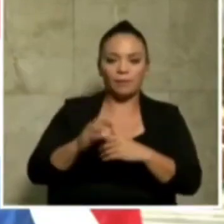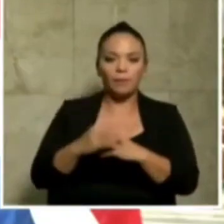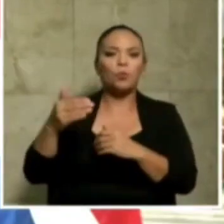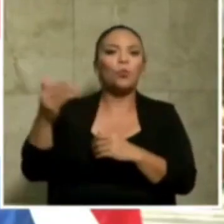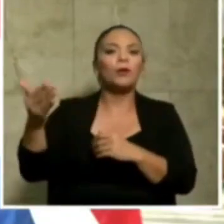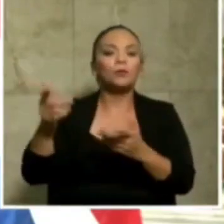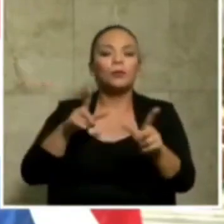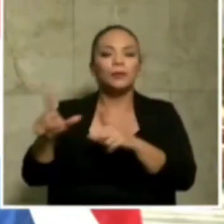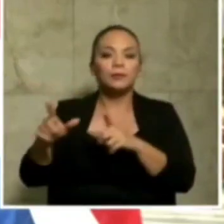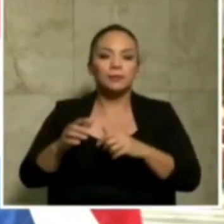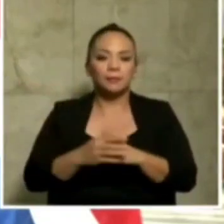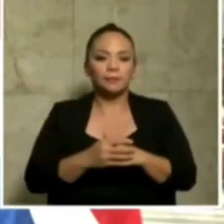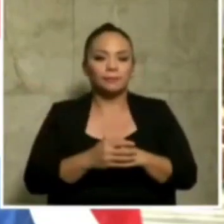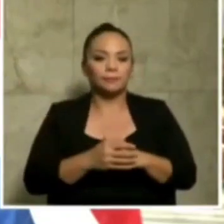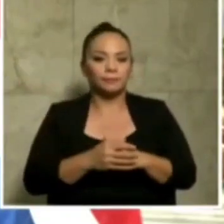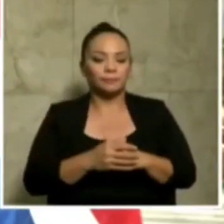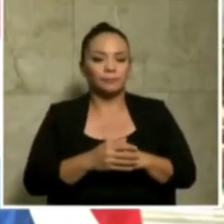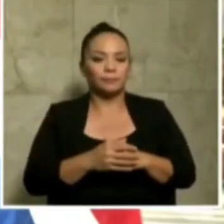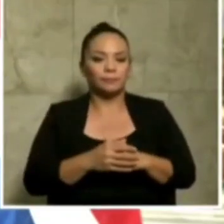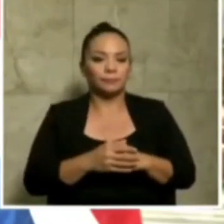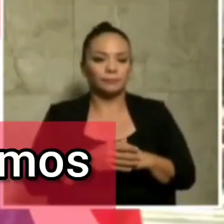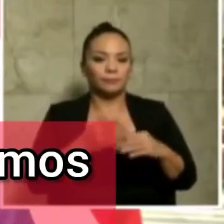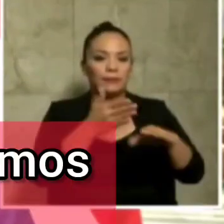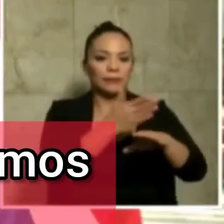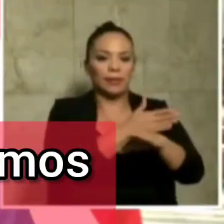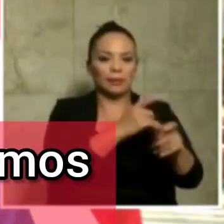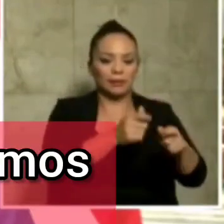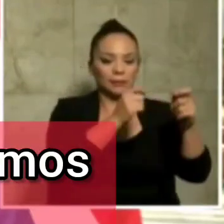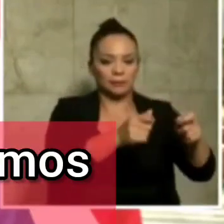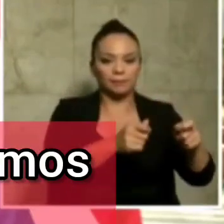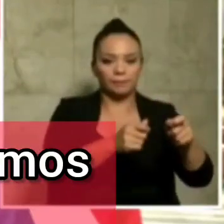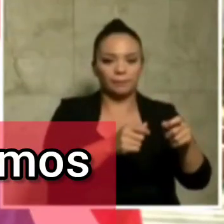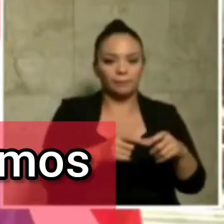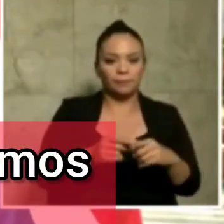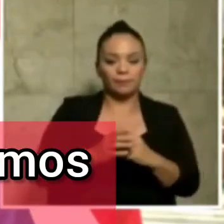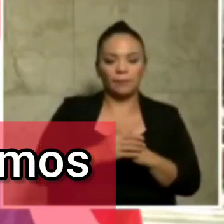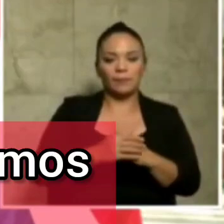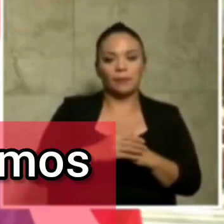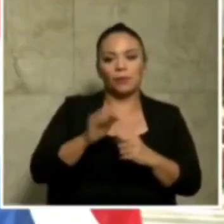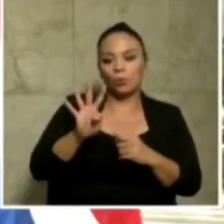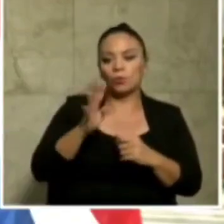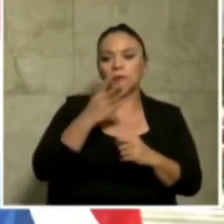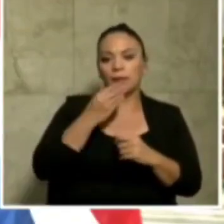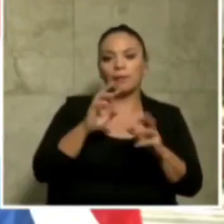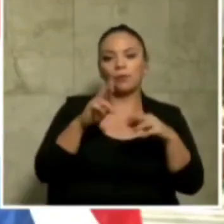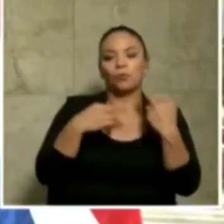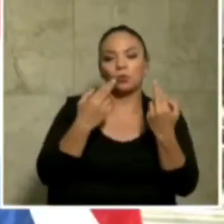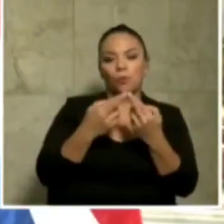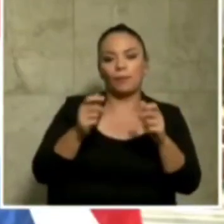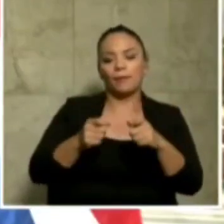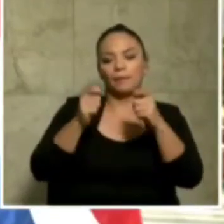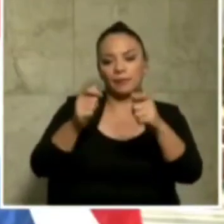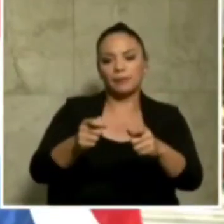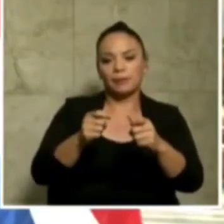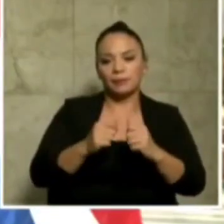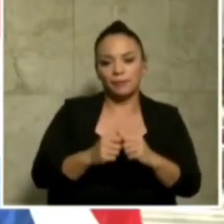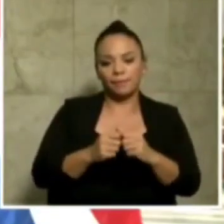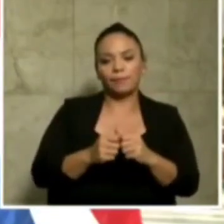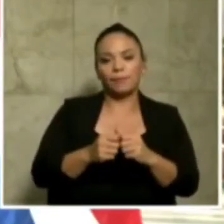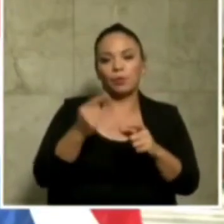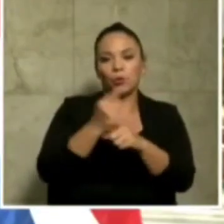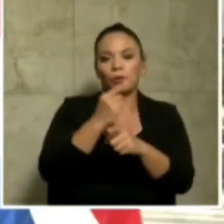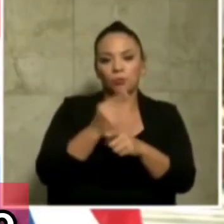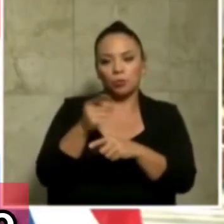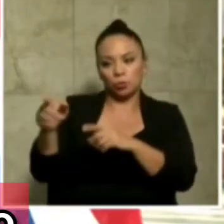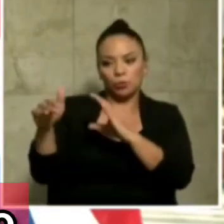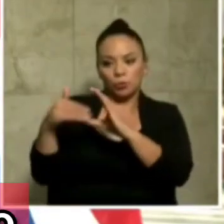sale eso? Ya le presentamos la preliminar. Ahora creo que el 4 de diciembre tenemos la reunión para presentarle, digamos que, las correcciones que usted nos